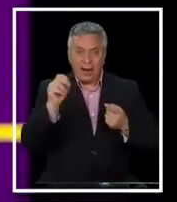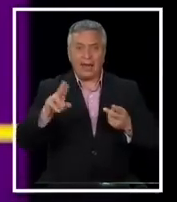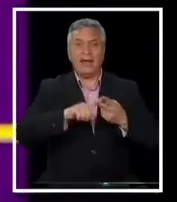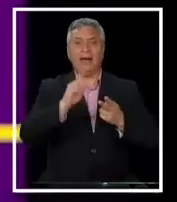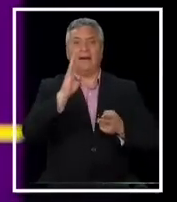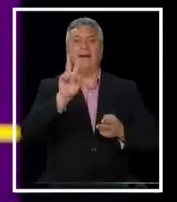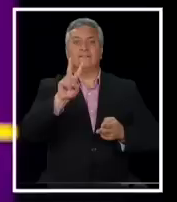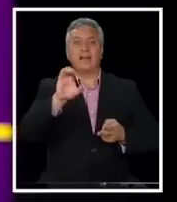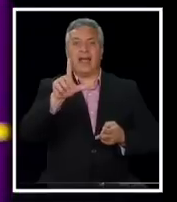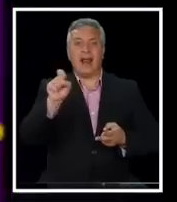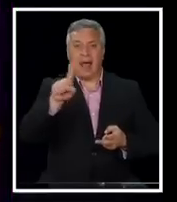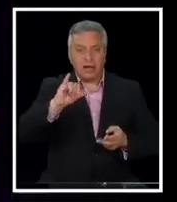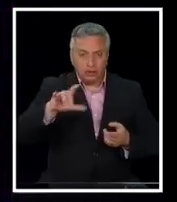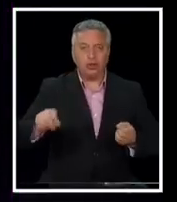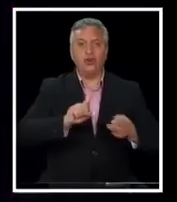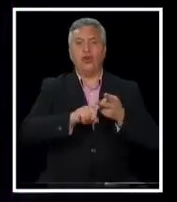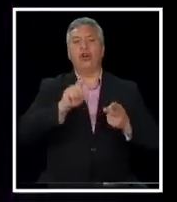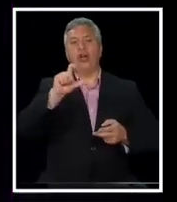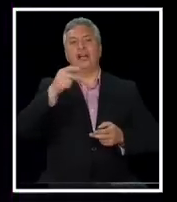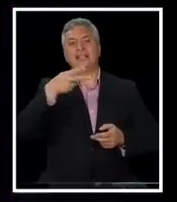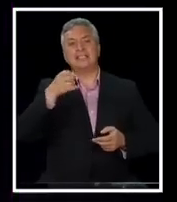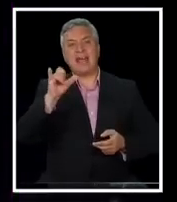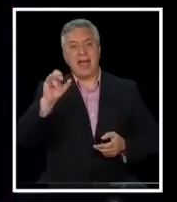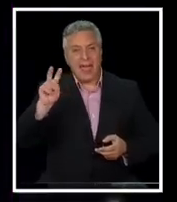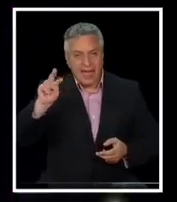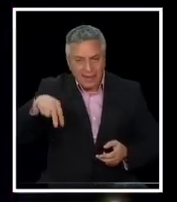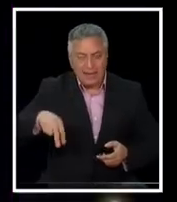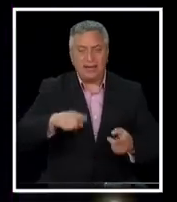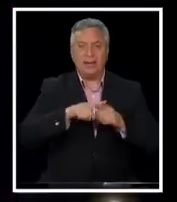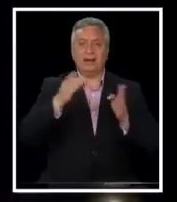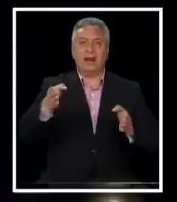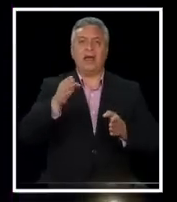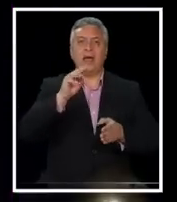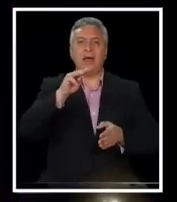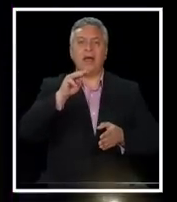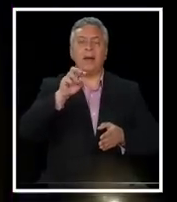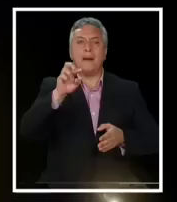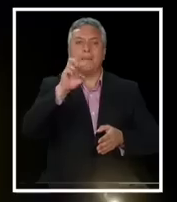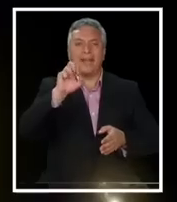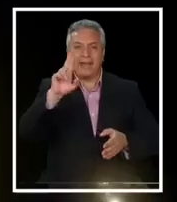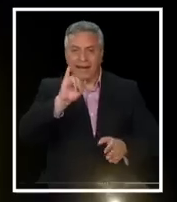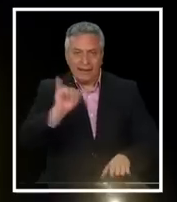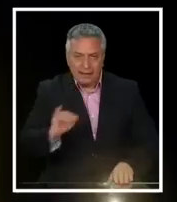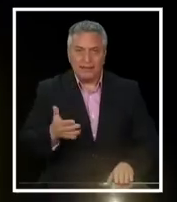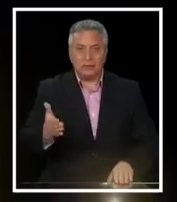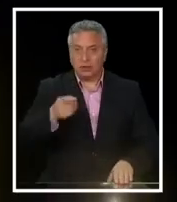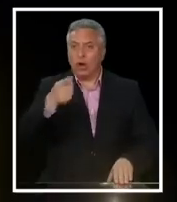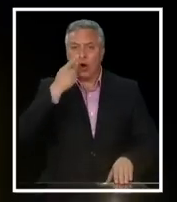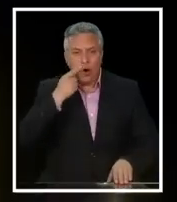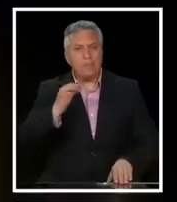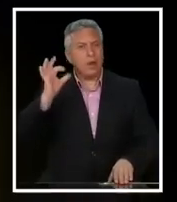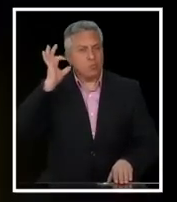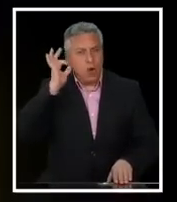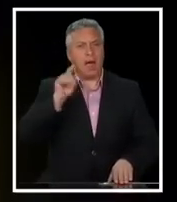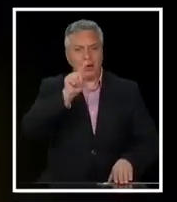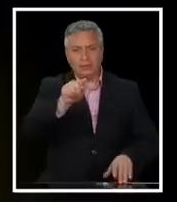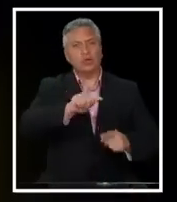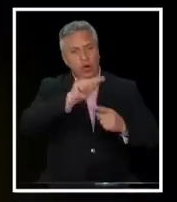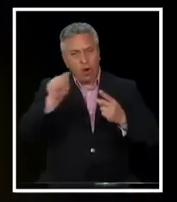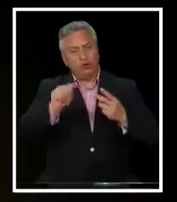Velasco, Fuat Chaín, Erika Edo, Johanna Pérez y tantos otros hombres y mujeres que nos hemos